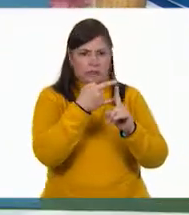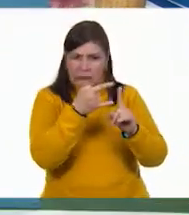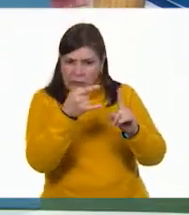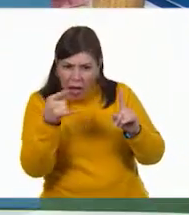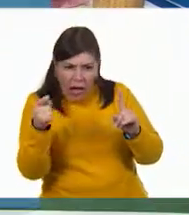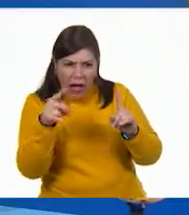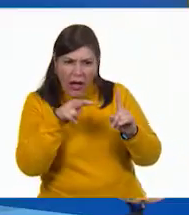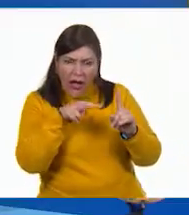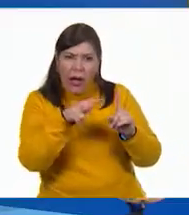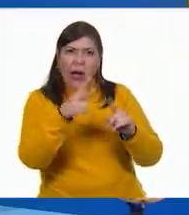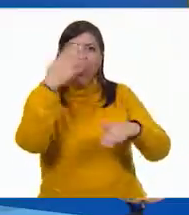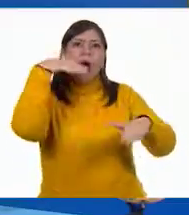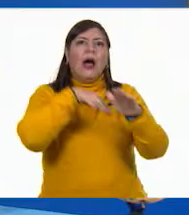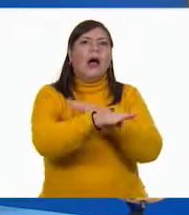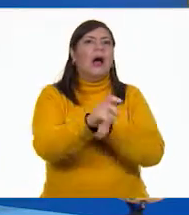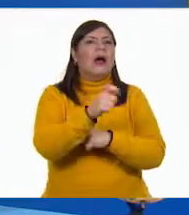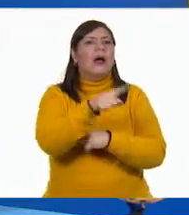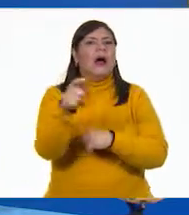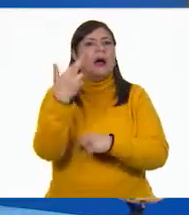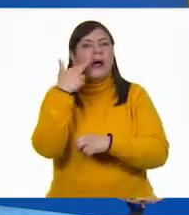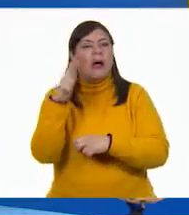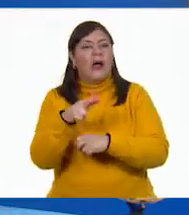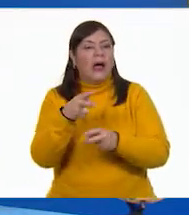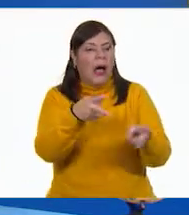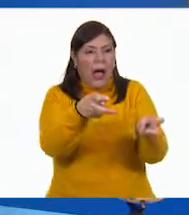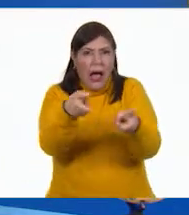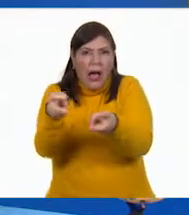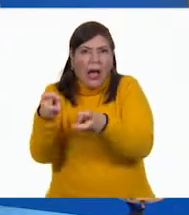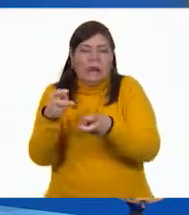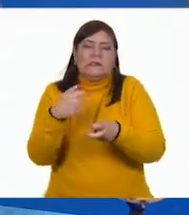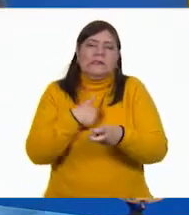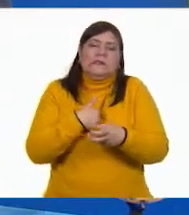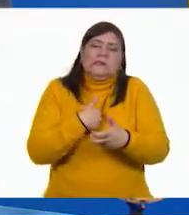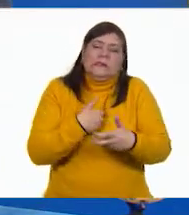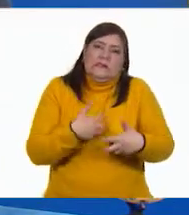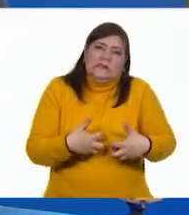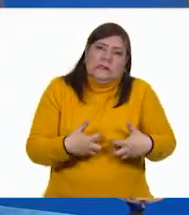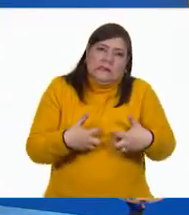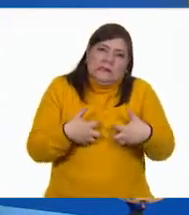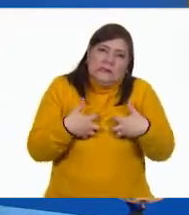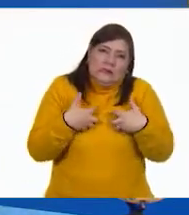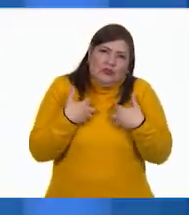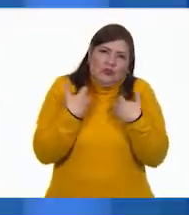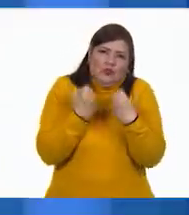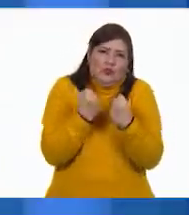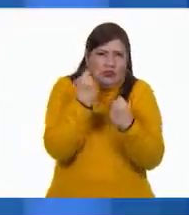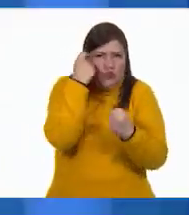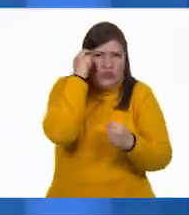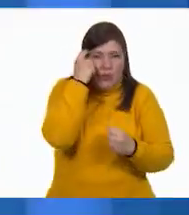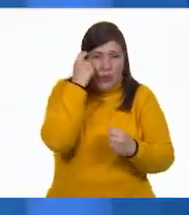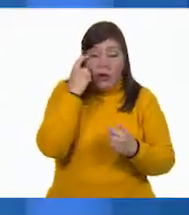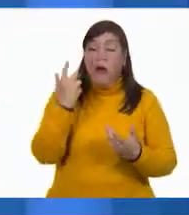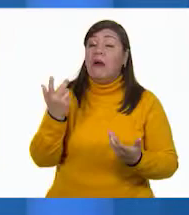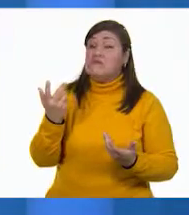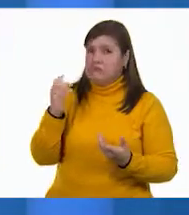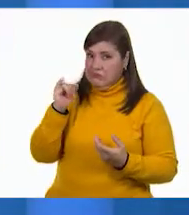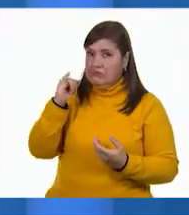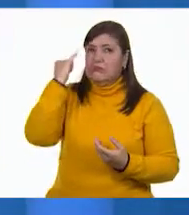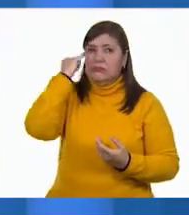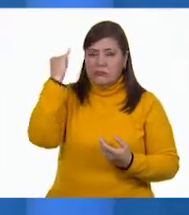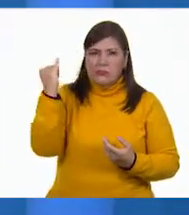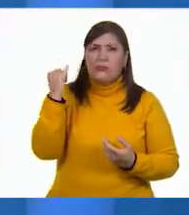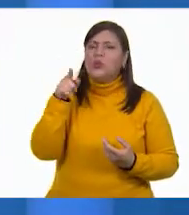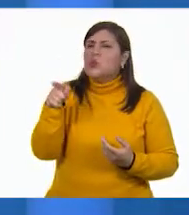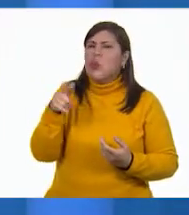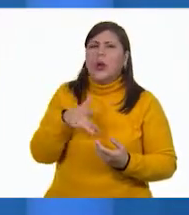Me habían robado, se habían metido a robar a mi casa y me quitaron todo. La verdad es que me dio mucho coraje. Me imagino. ¿Y qué